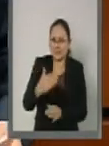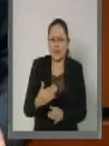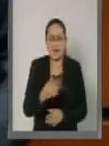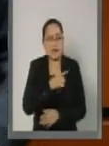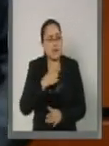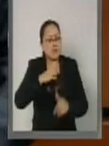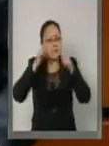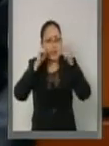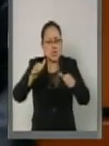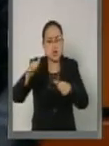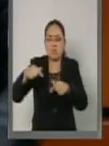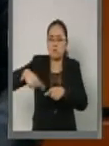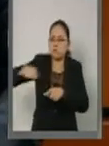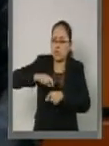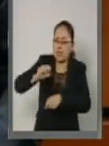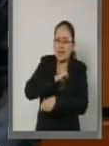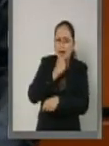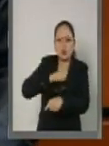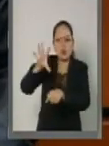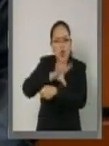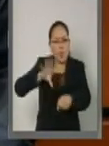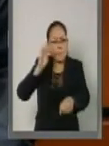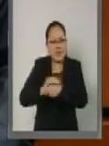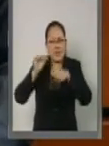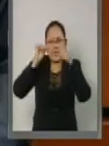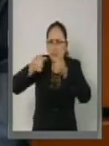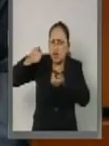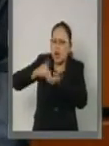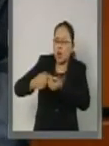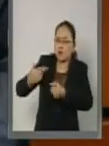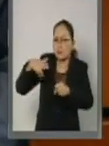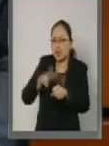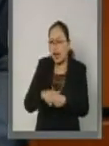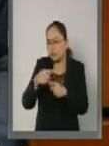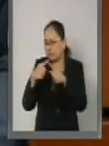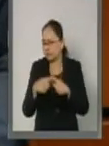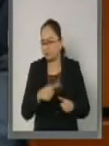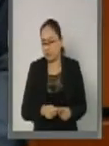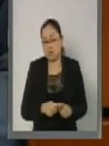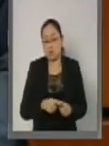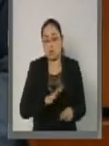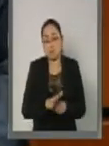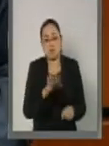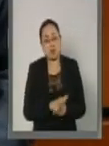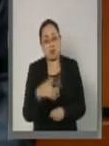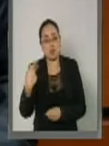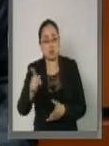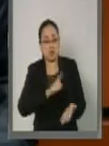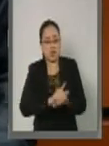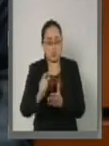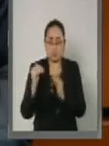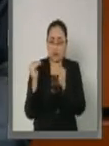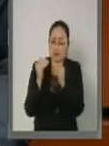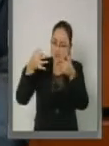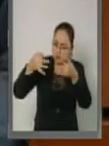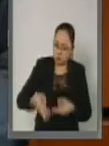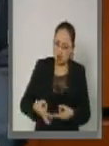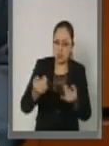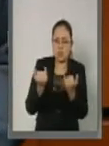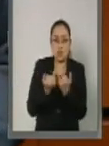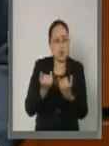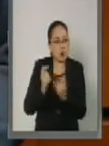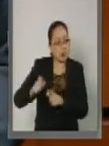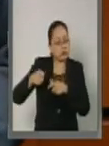médica con salud integral. Además, no son de menor importancia los derechos de una vivienda digna y adecuada